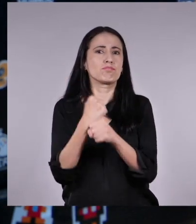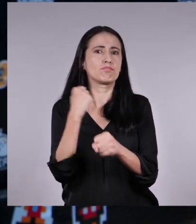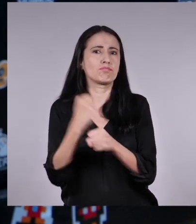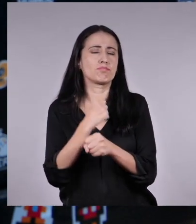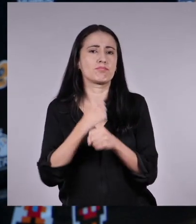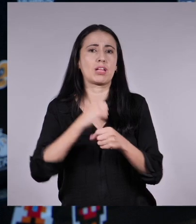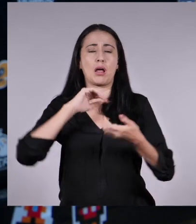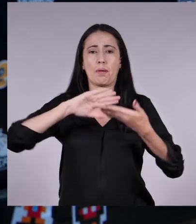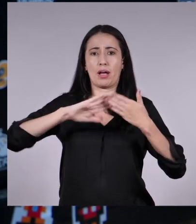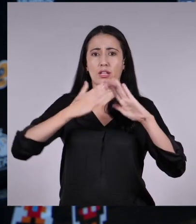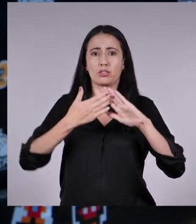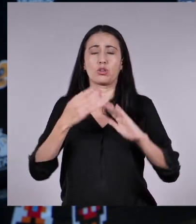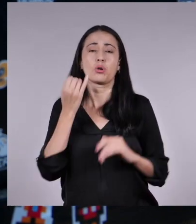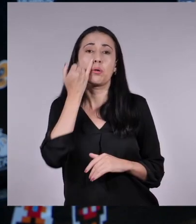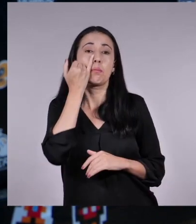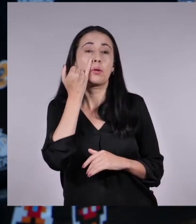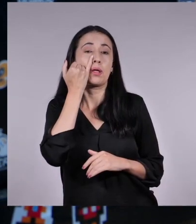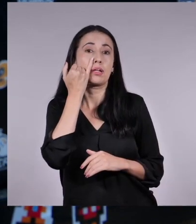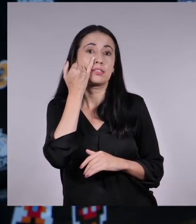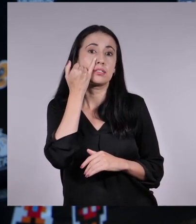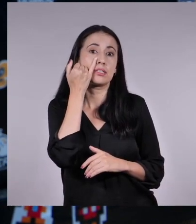indígenas para mejorar su situación.